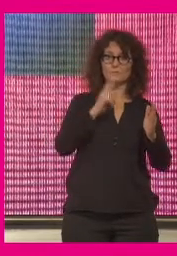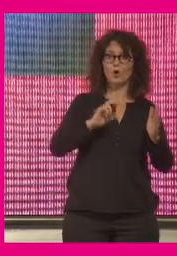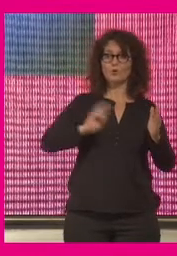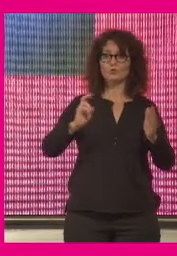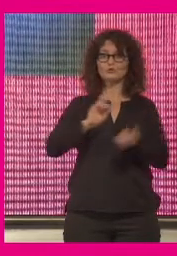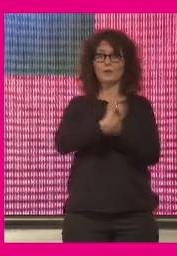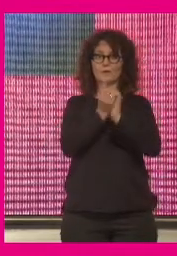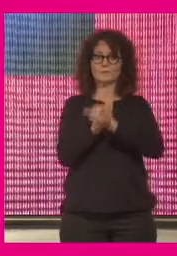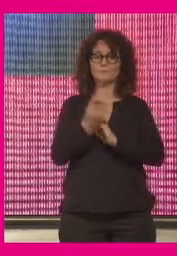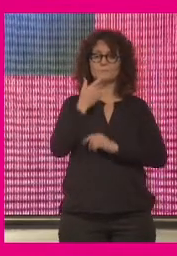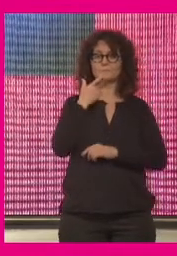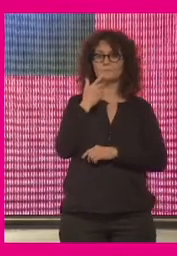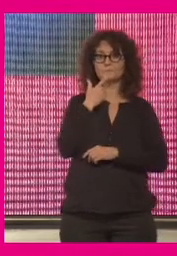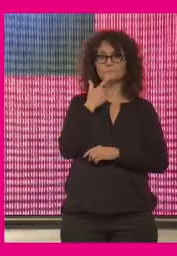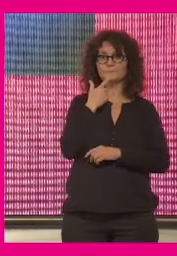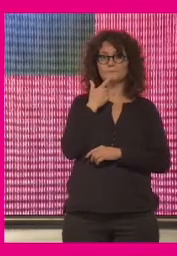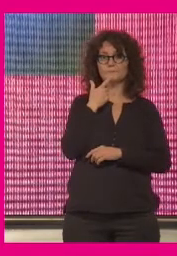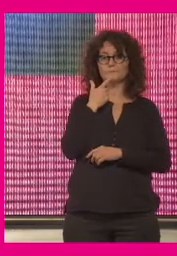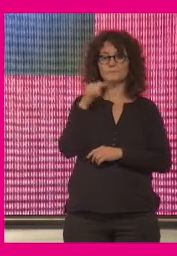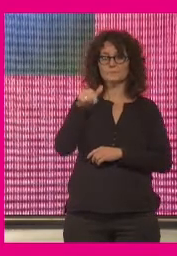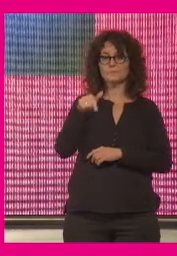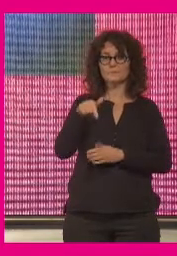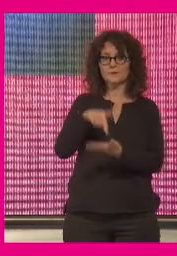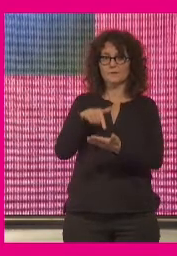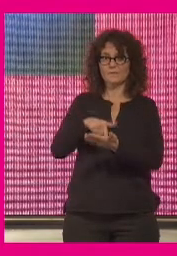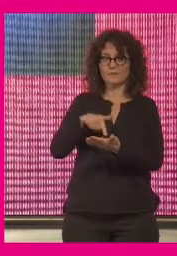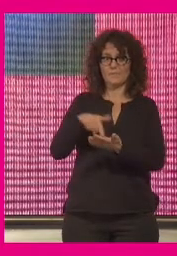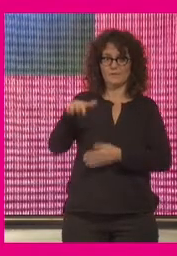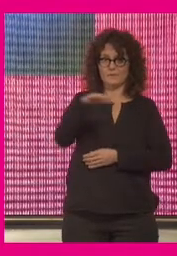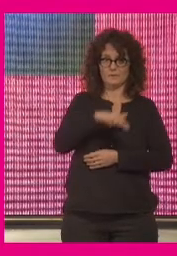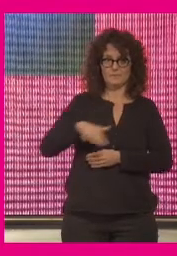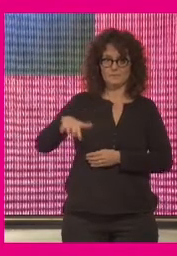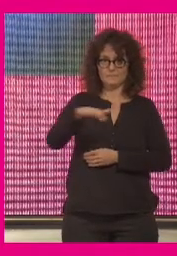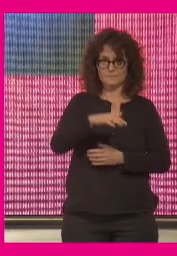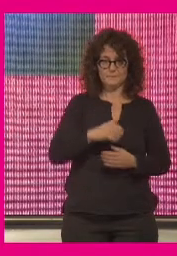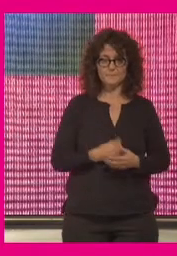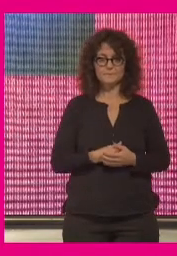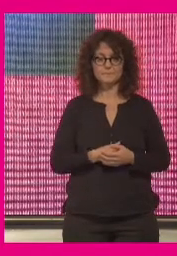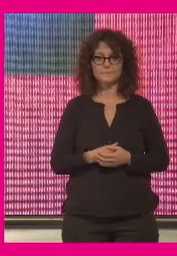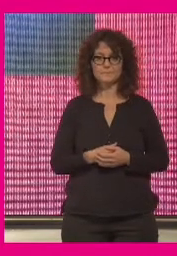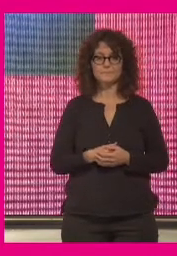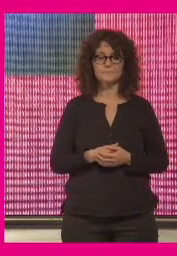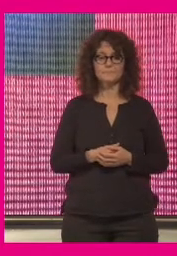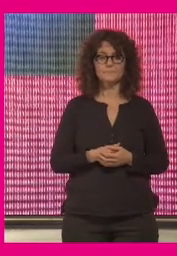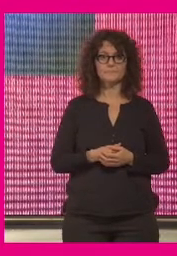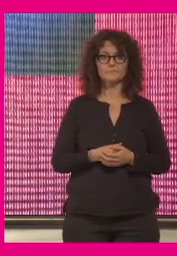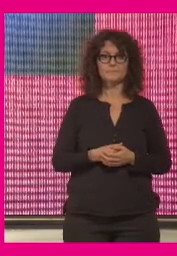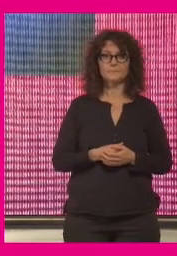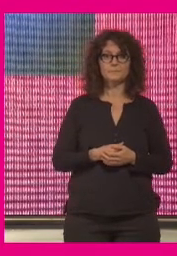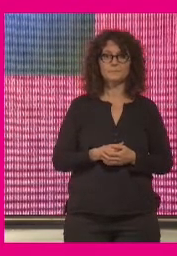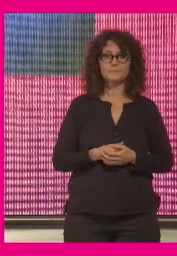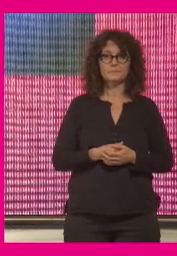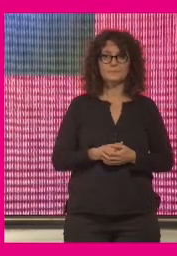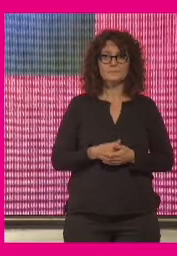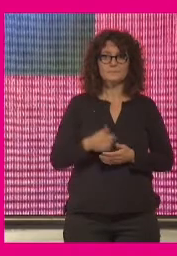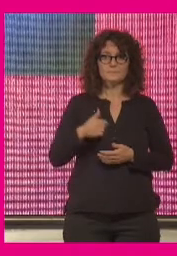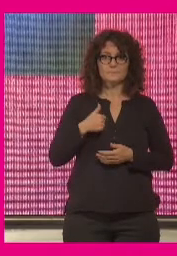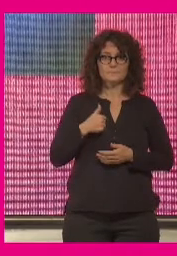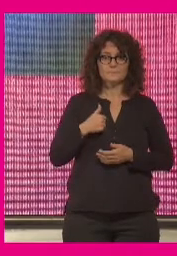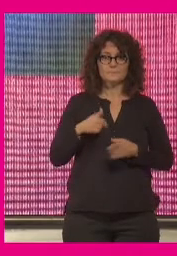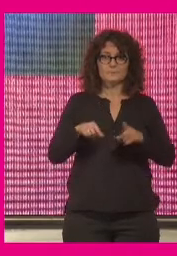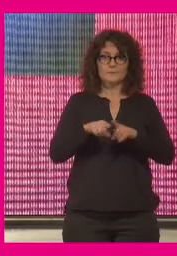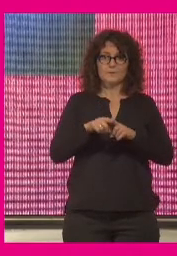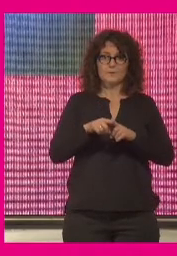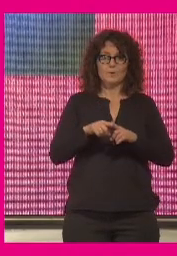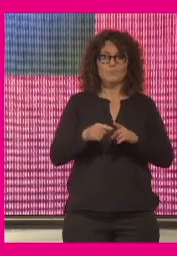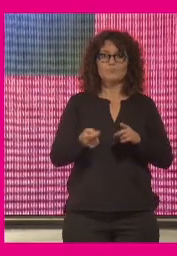otros al revés que reactivamente lo reivindicaban bueno yo creo que la clave de la cuestión sin hacer de futurologo que no es mi